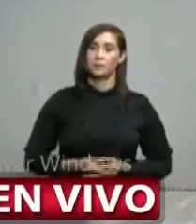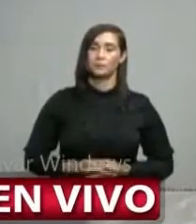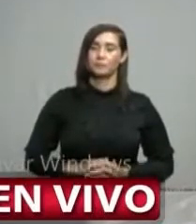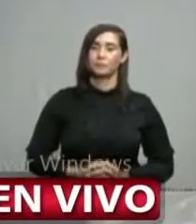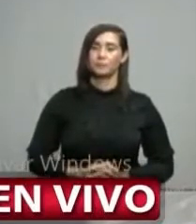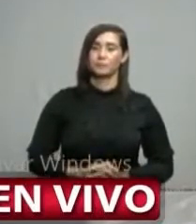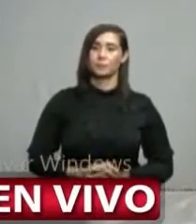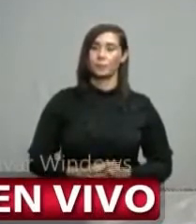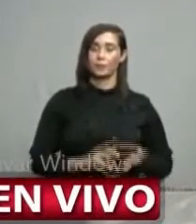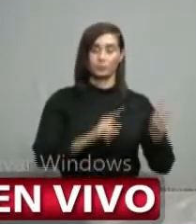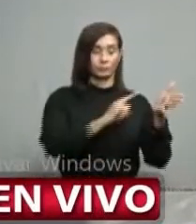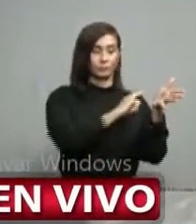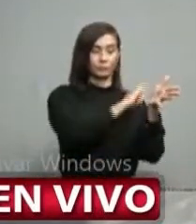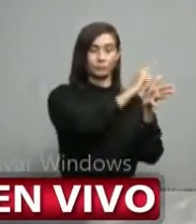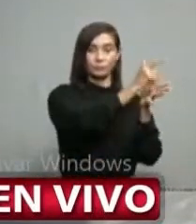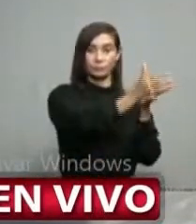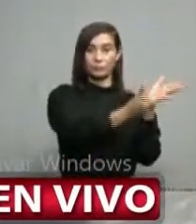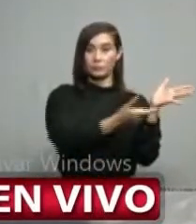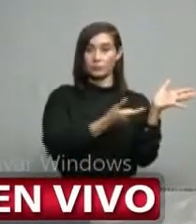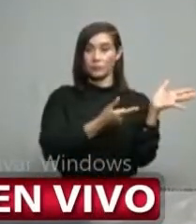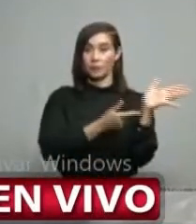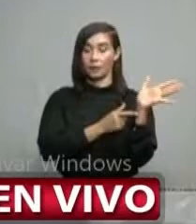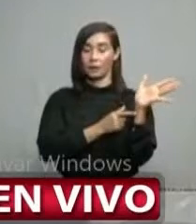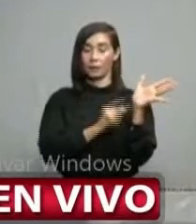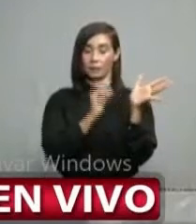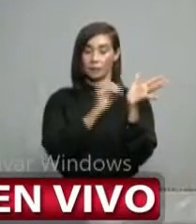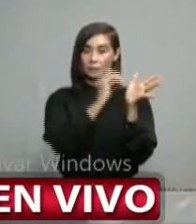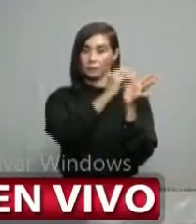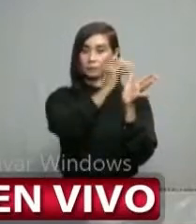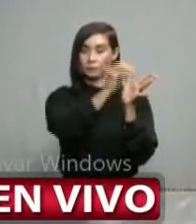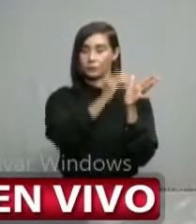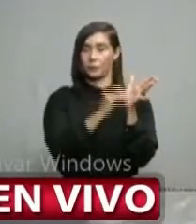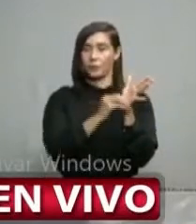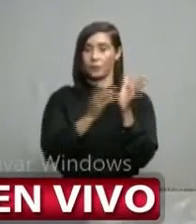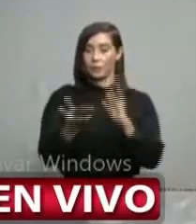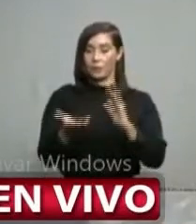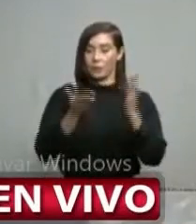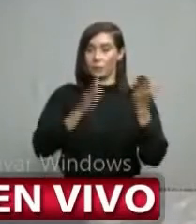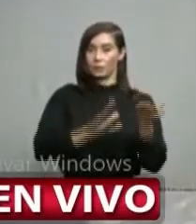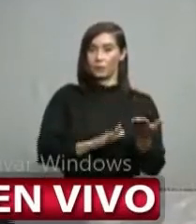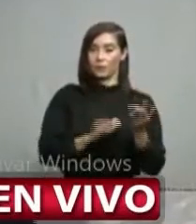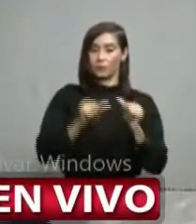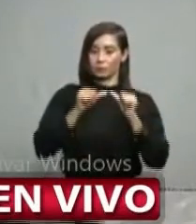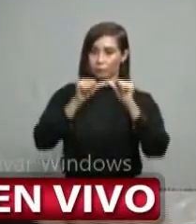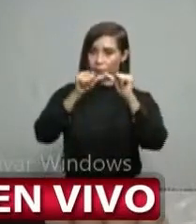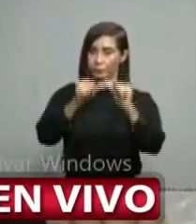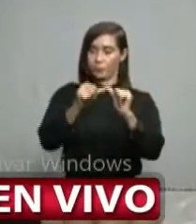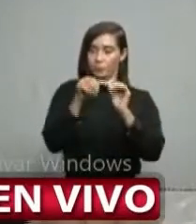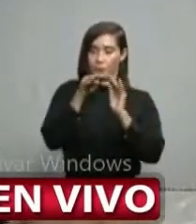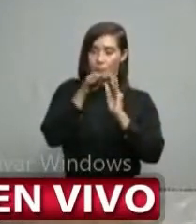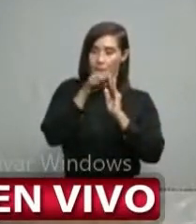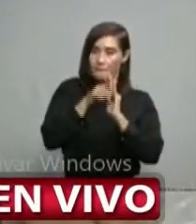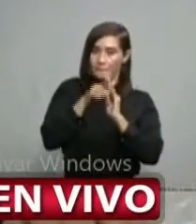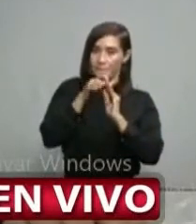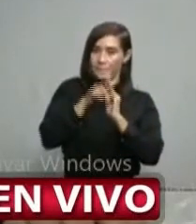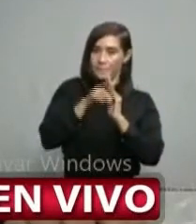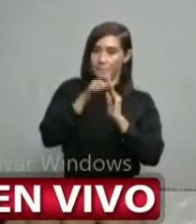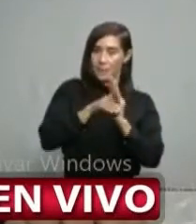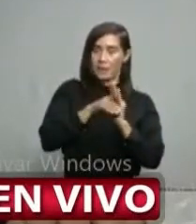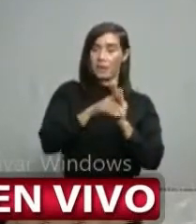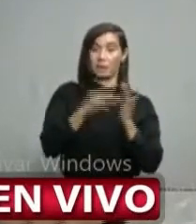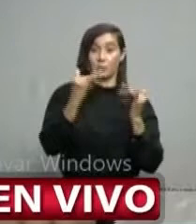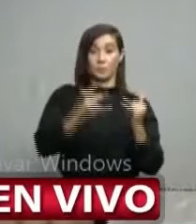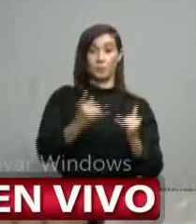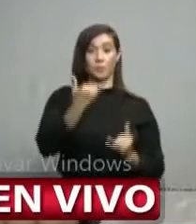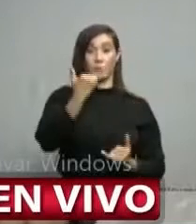La gráfica para la tasa de letalidad continúa su descenso. Como ustedes pueden ver, en el día